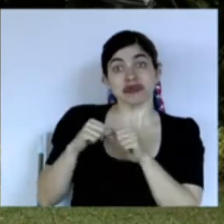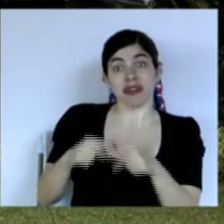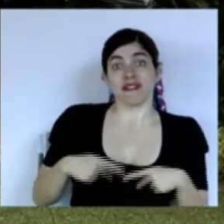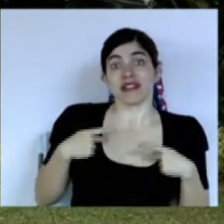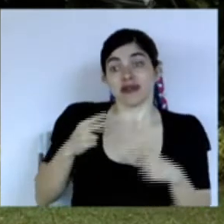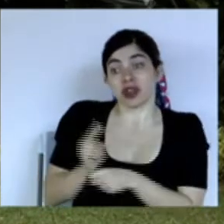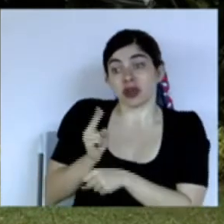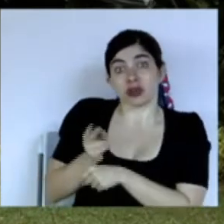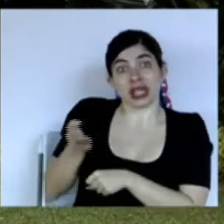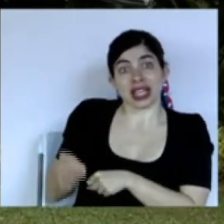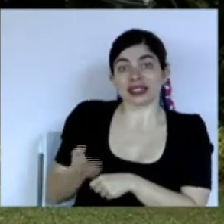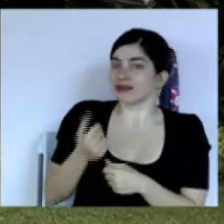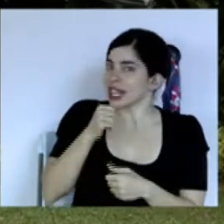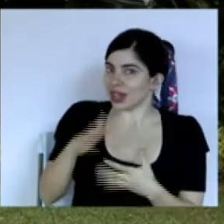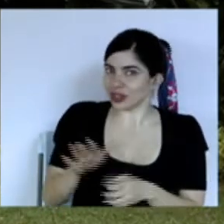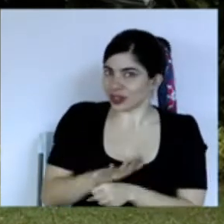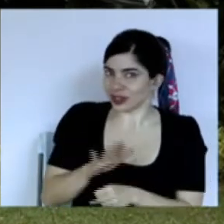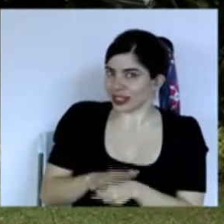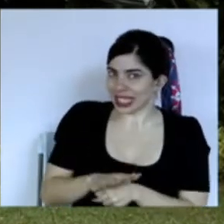y ya no basta